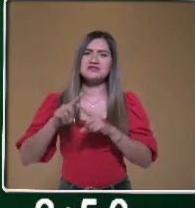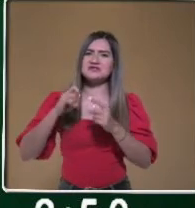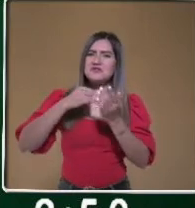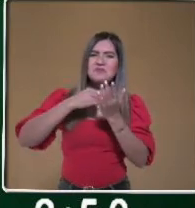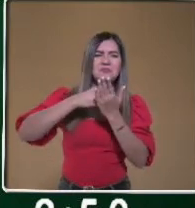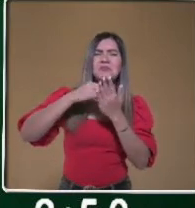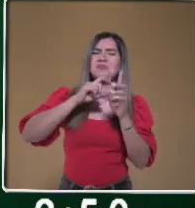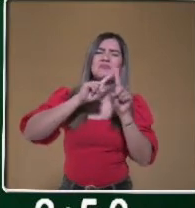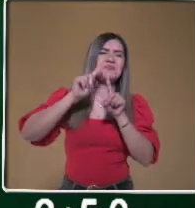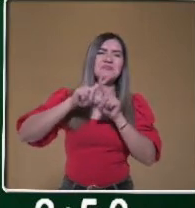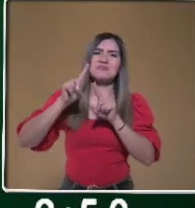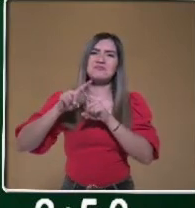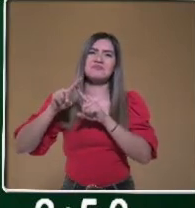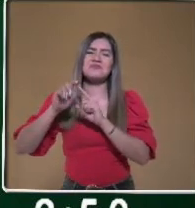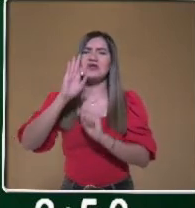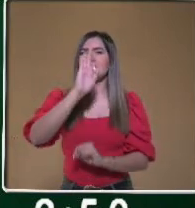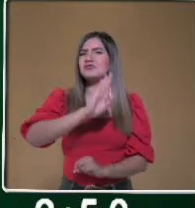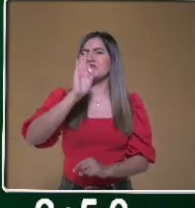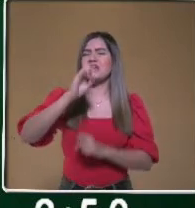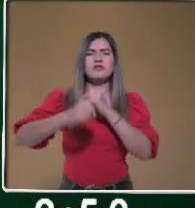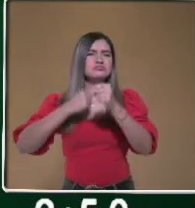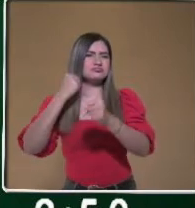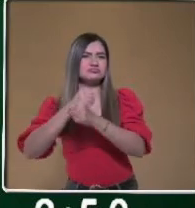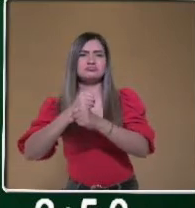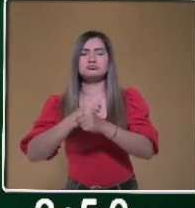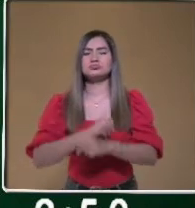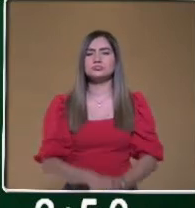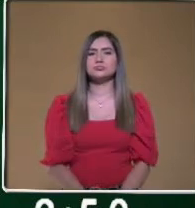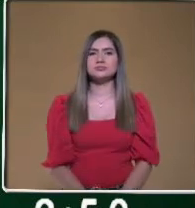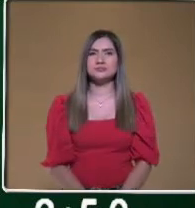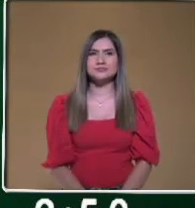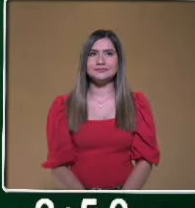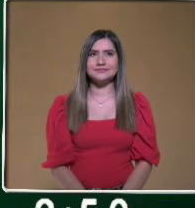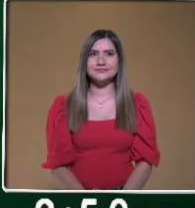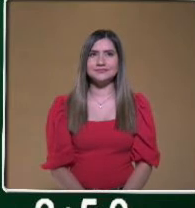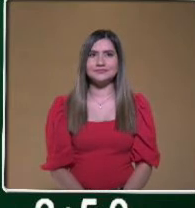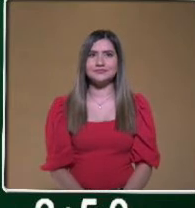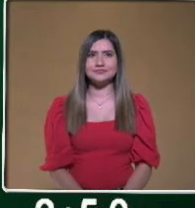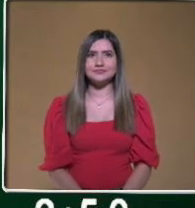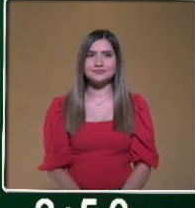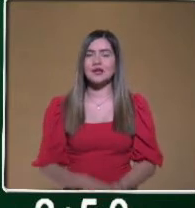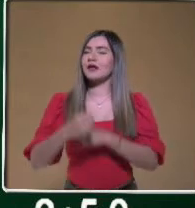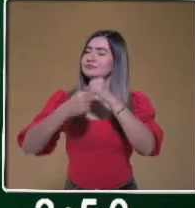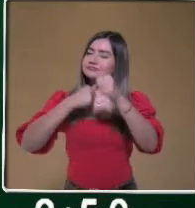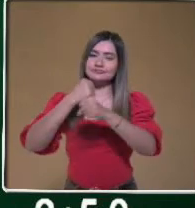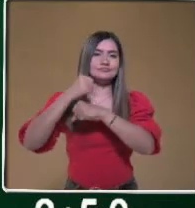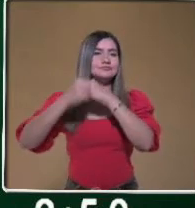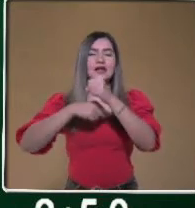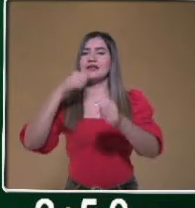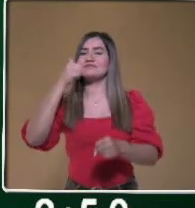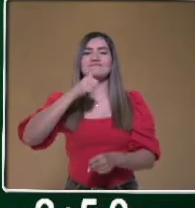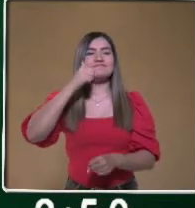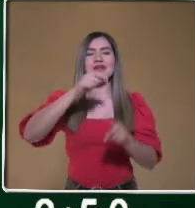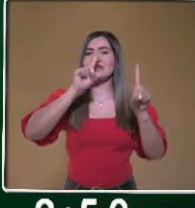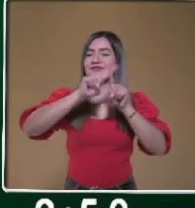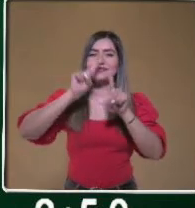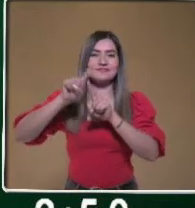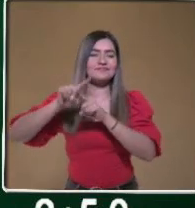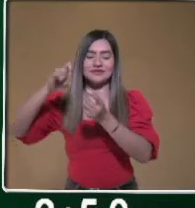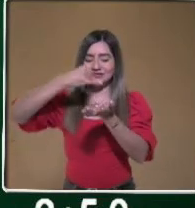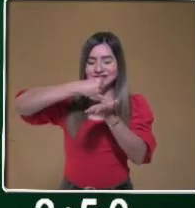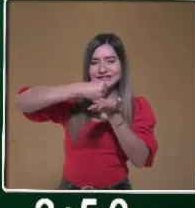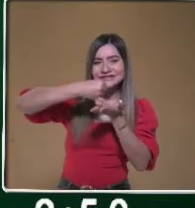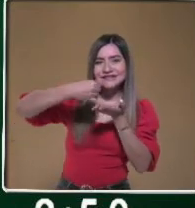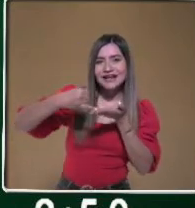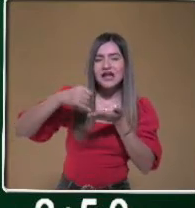toman en consideración la época para el producto que van a cosechar, pero todo el año tienen algo que cosechar. ¿Por qué? Porque